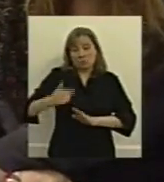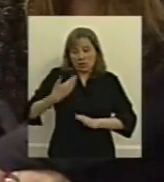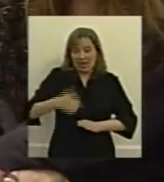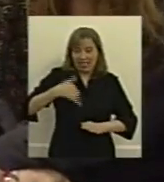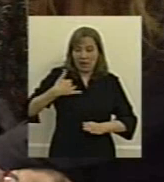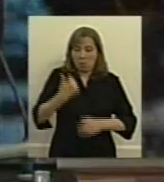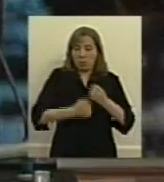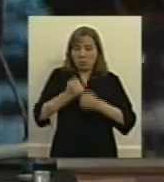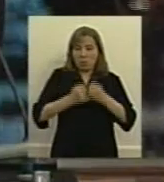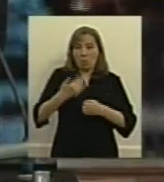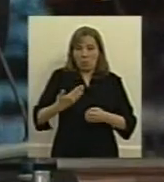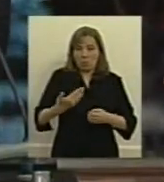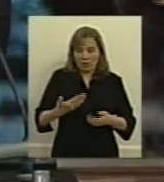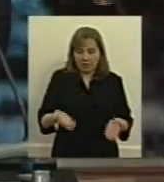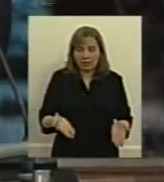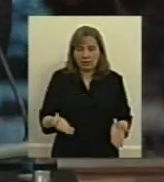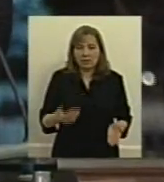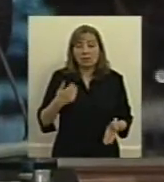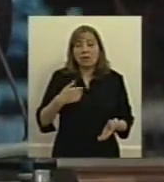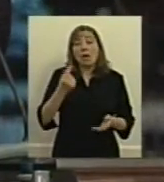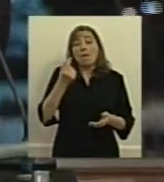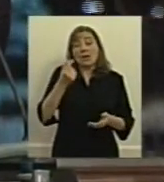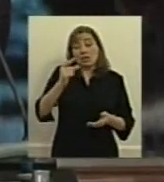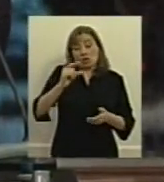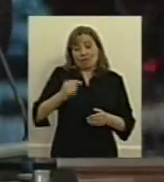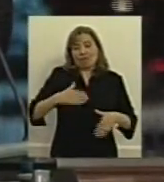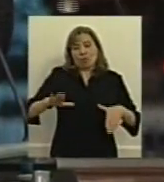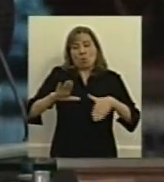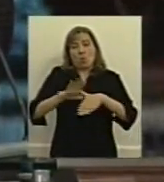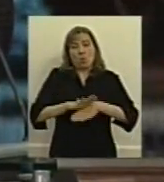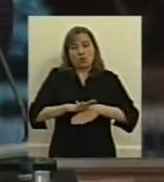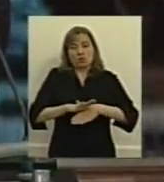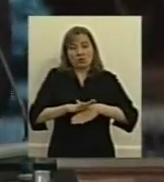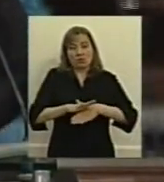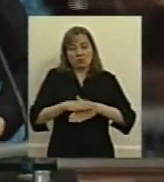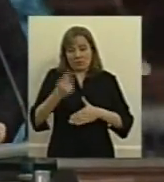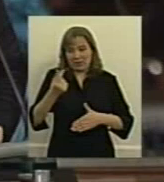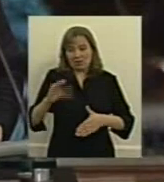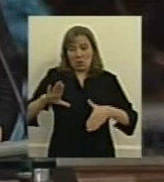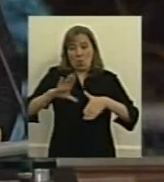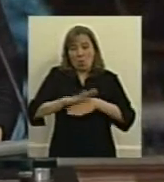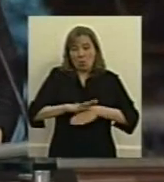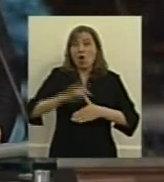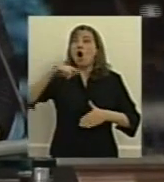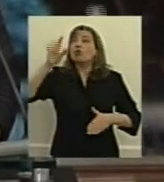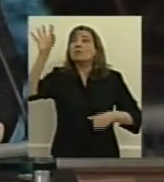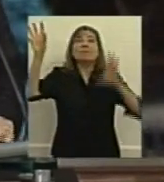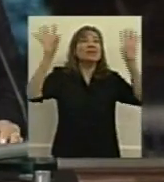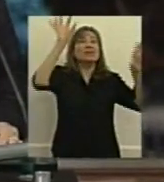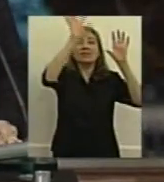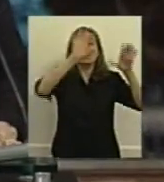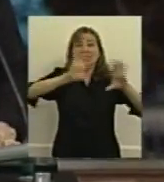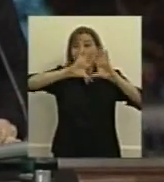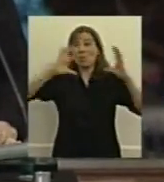y también lograr precios acordes con lo que hay en otras partes del mundo para los mismos